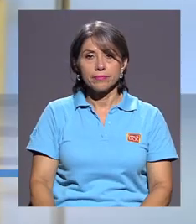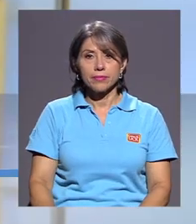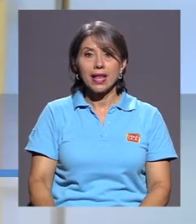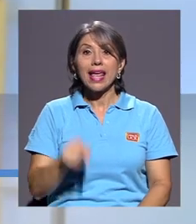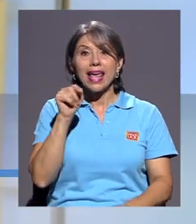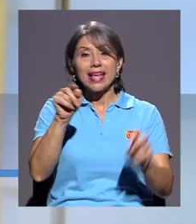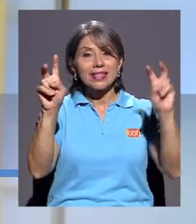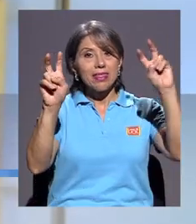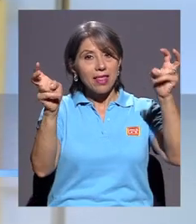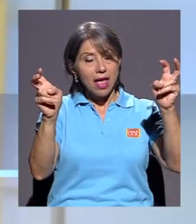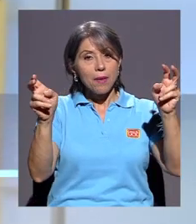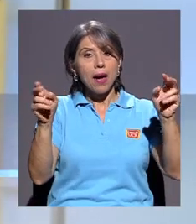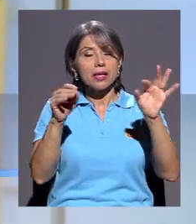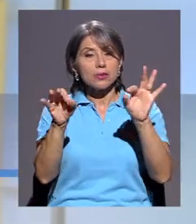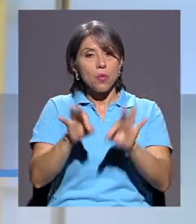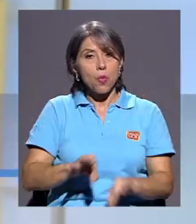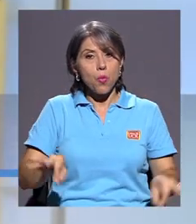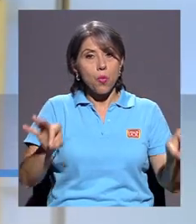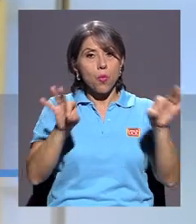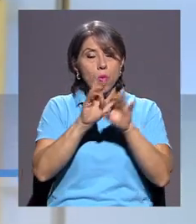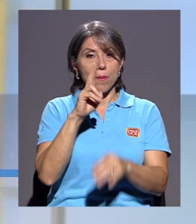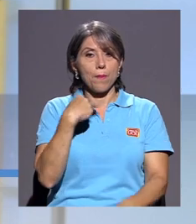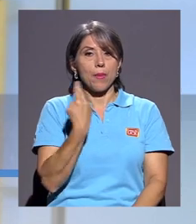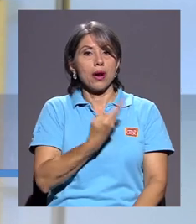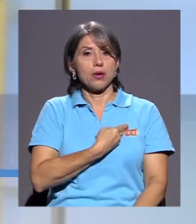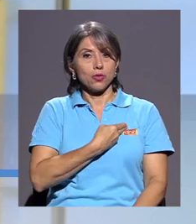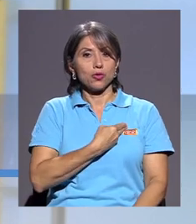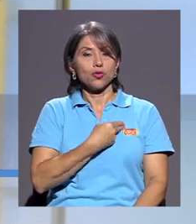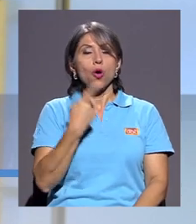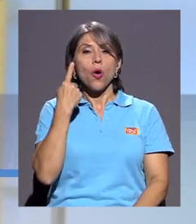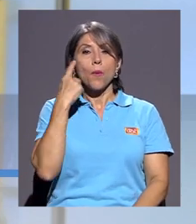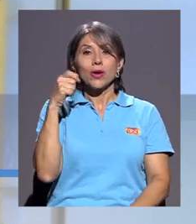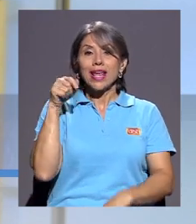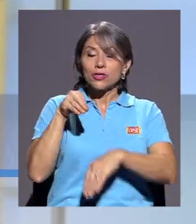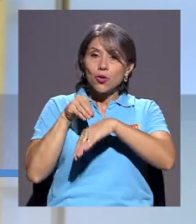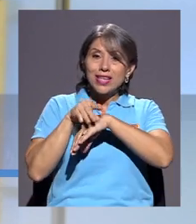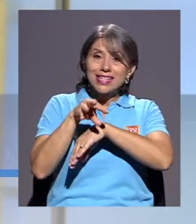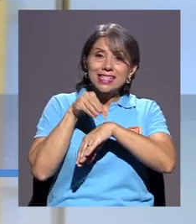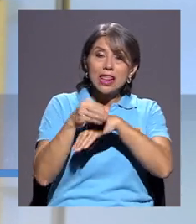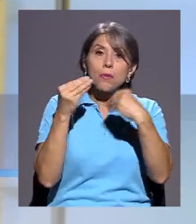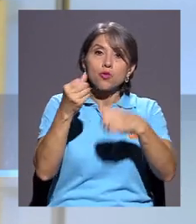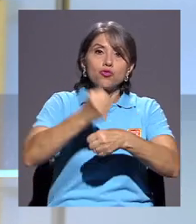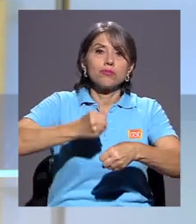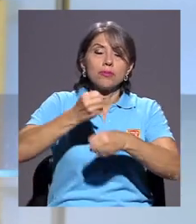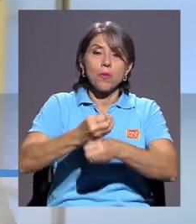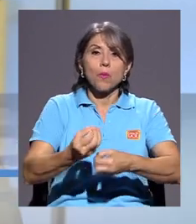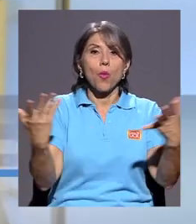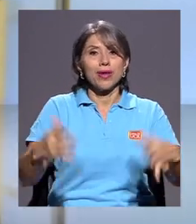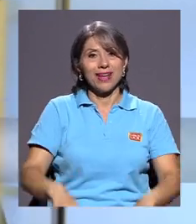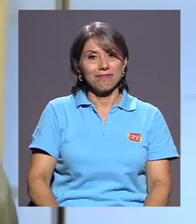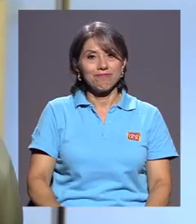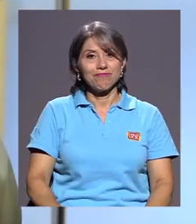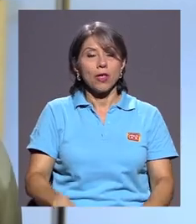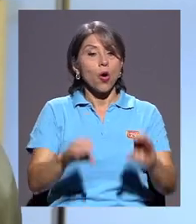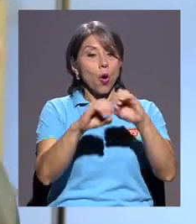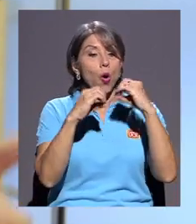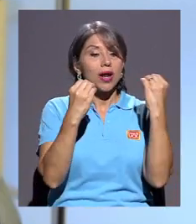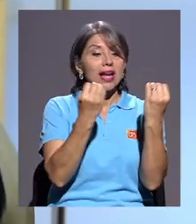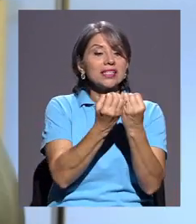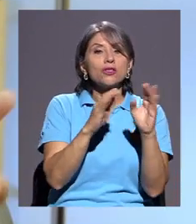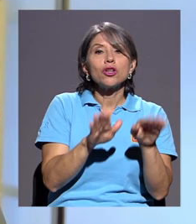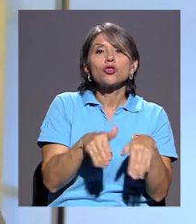este tema es un tema relevante para nosotros porque incide mucho en la gestión pública, en la manera como las